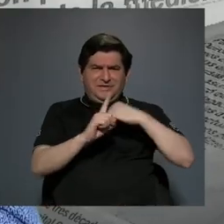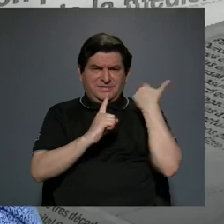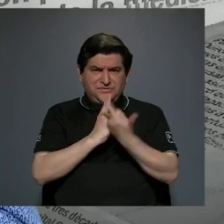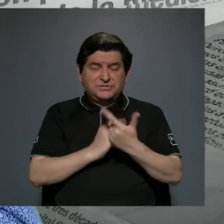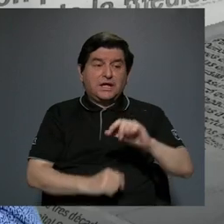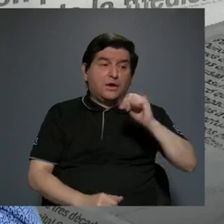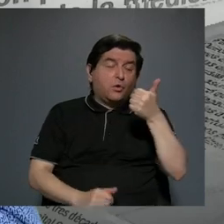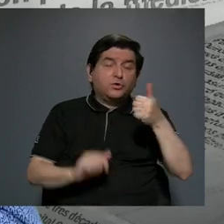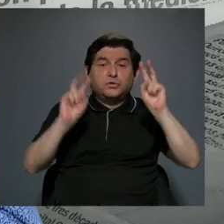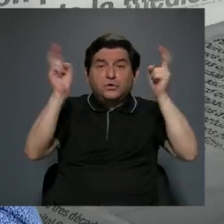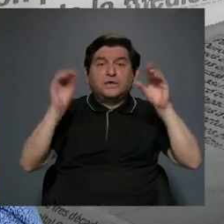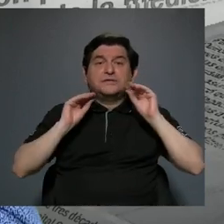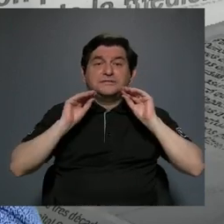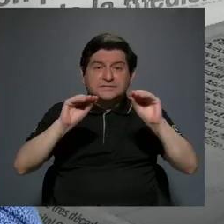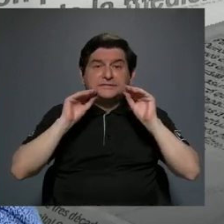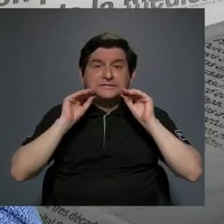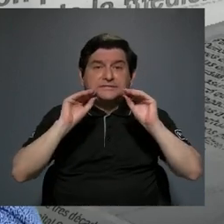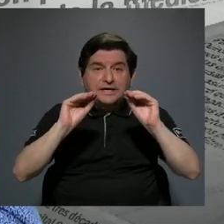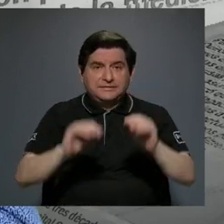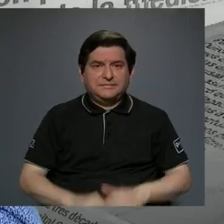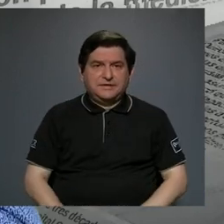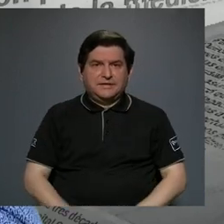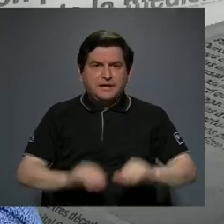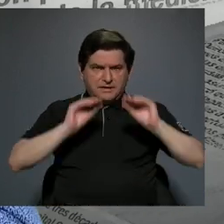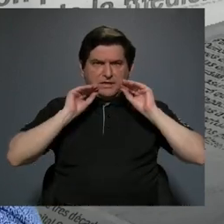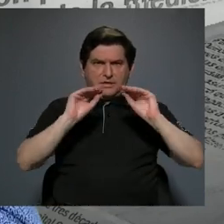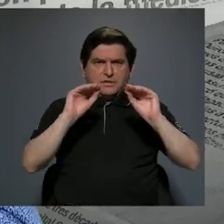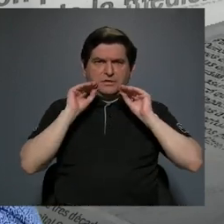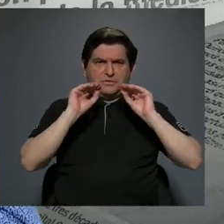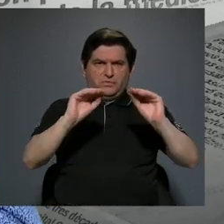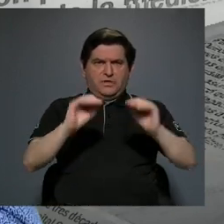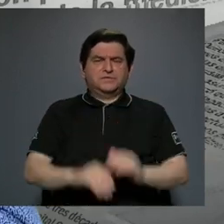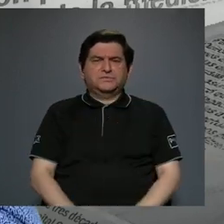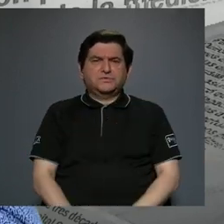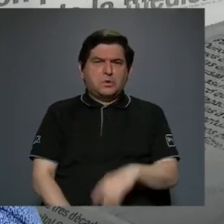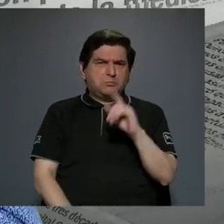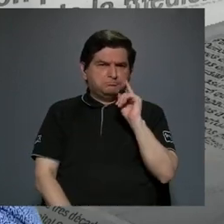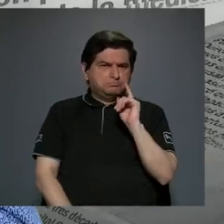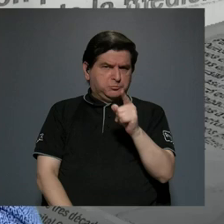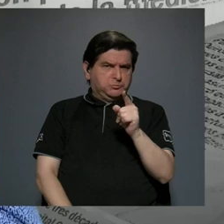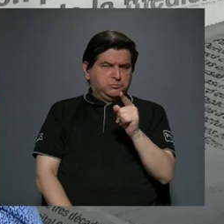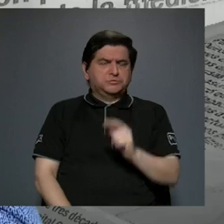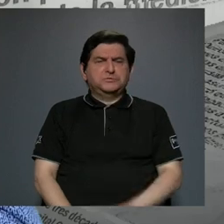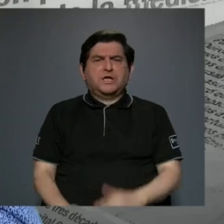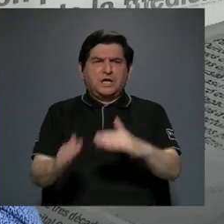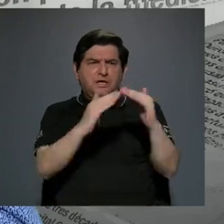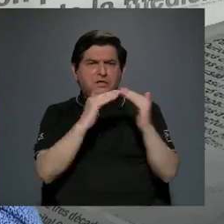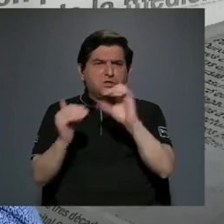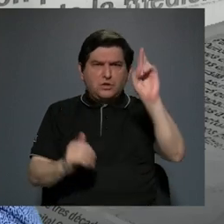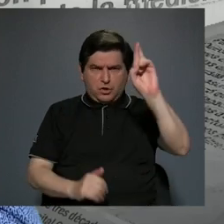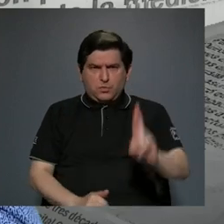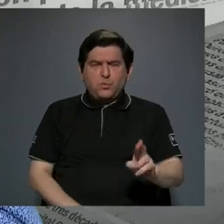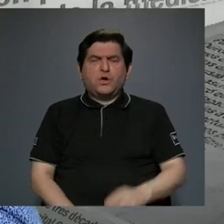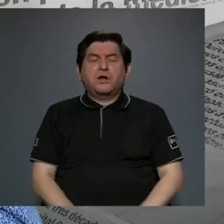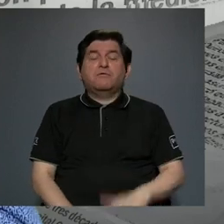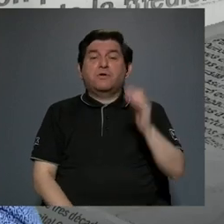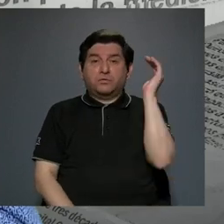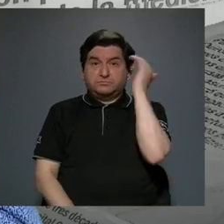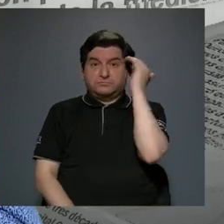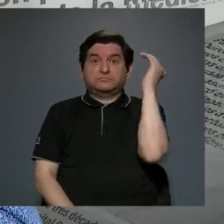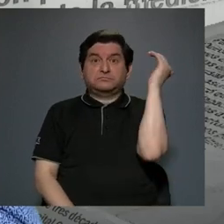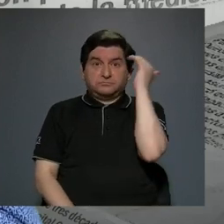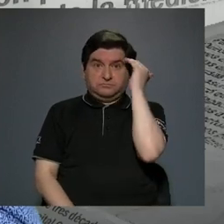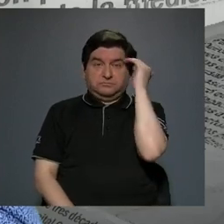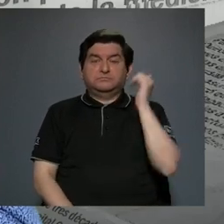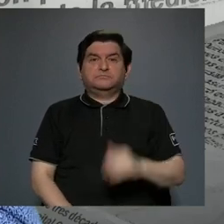materia de educación. En materia de educación, ustedes y el pueblo de Costa Rica tienen que saber que